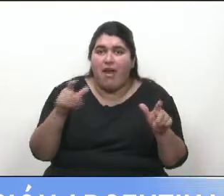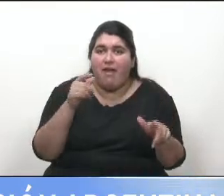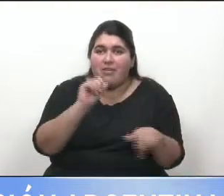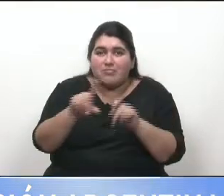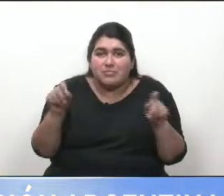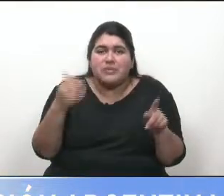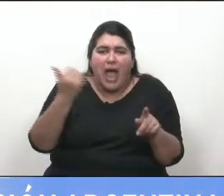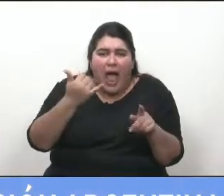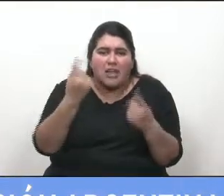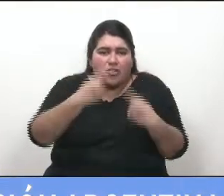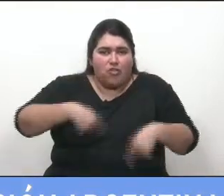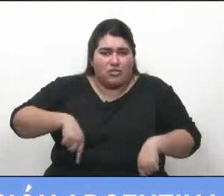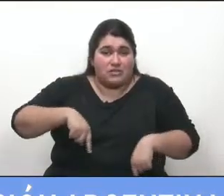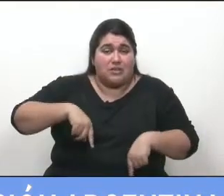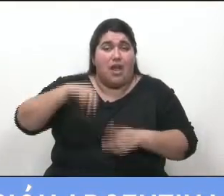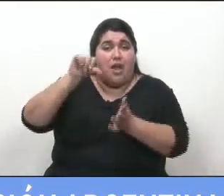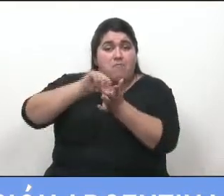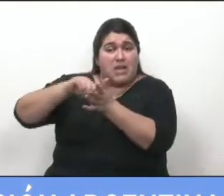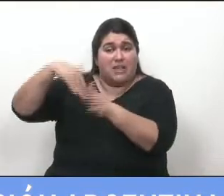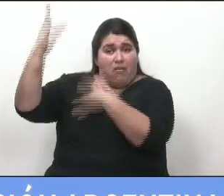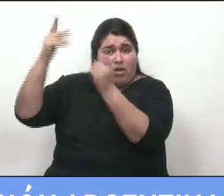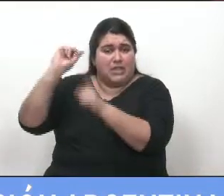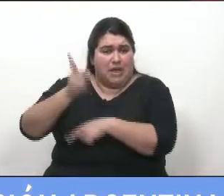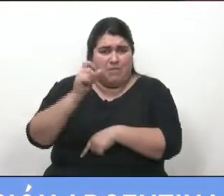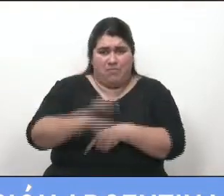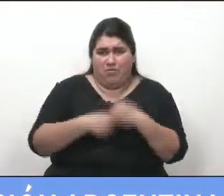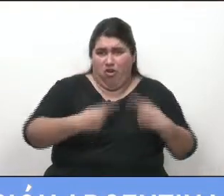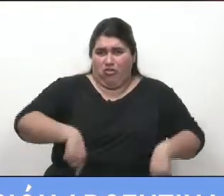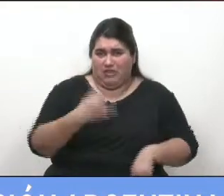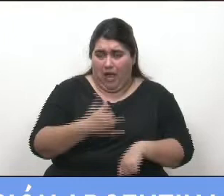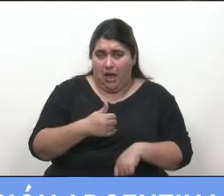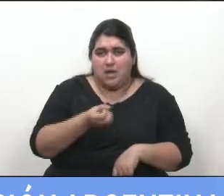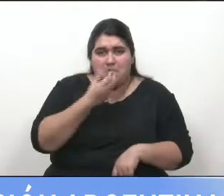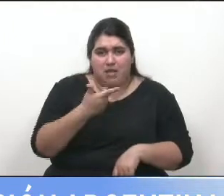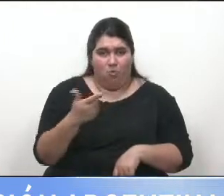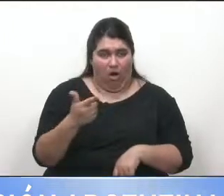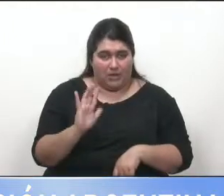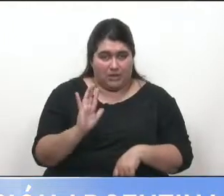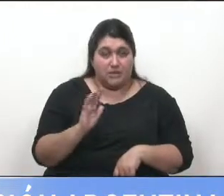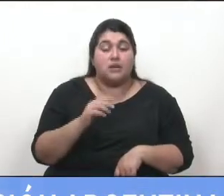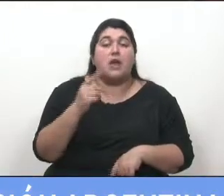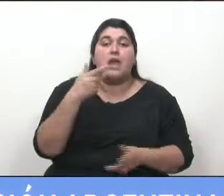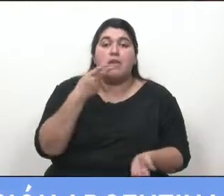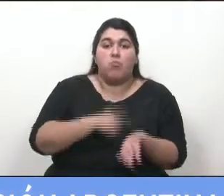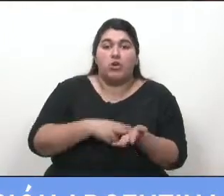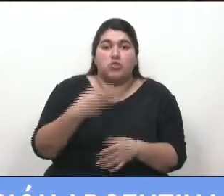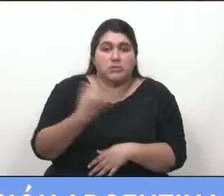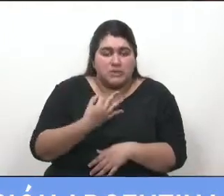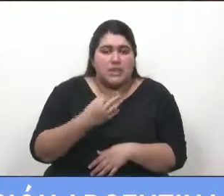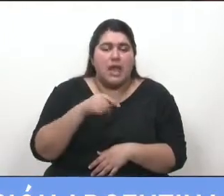en el exterior y que además de pagar un impuesto especial deben ser destinados exclusivamente